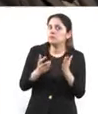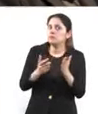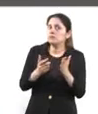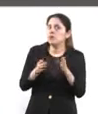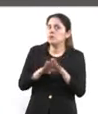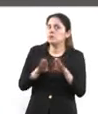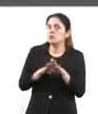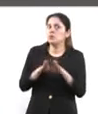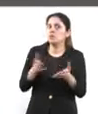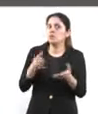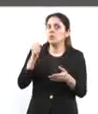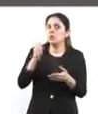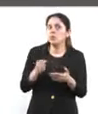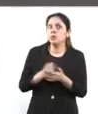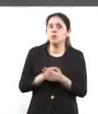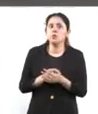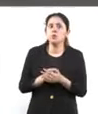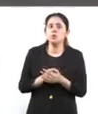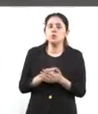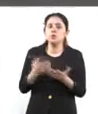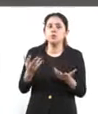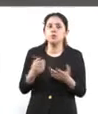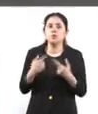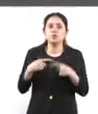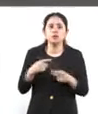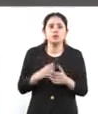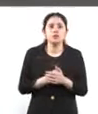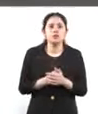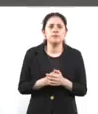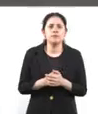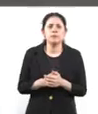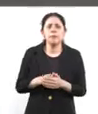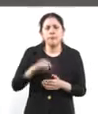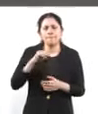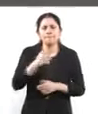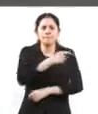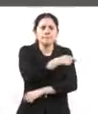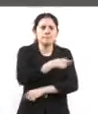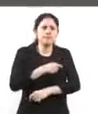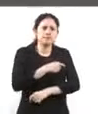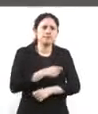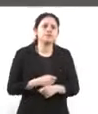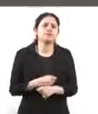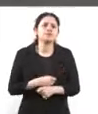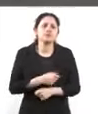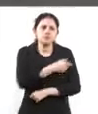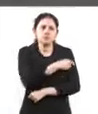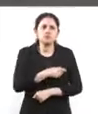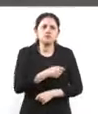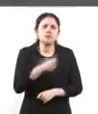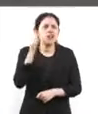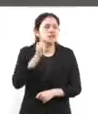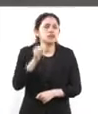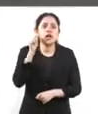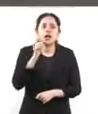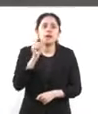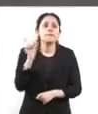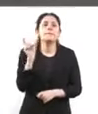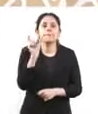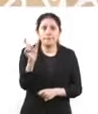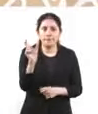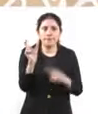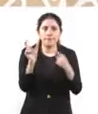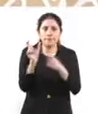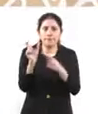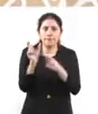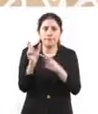etcétera? Sí, los servidores de la ciudad, los compañeros y compañeras de participación ciudadana llevan una identificación. Lleva su fotografía,